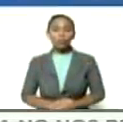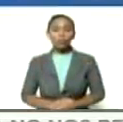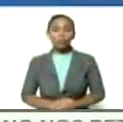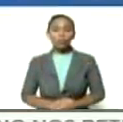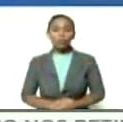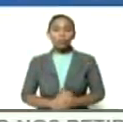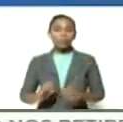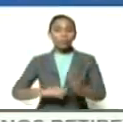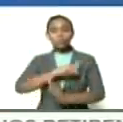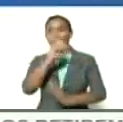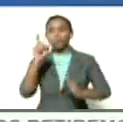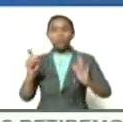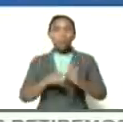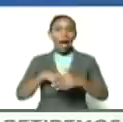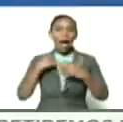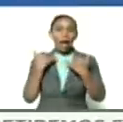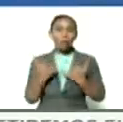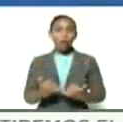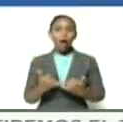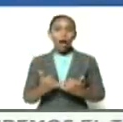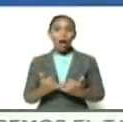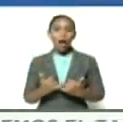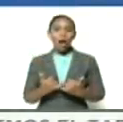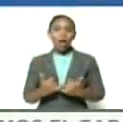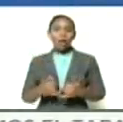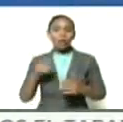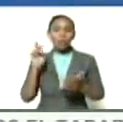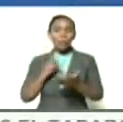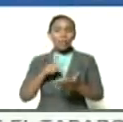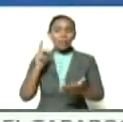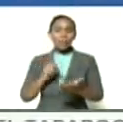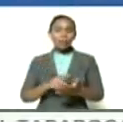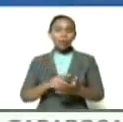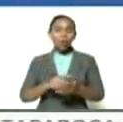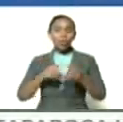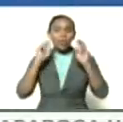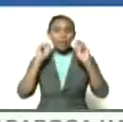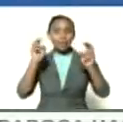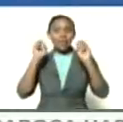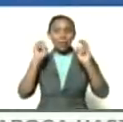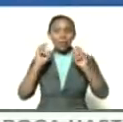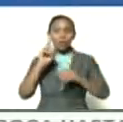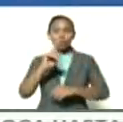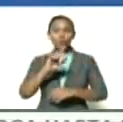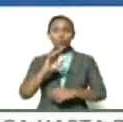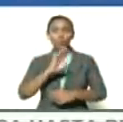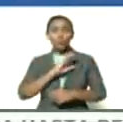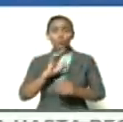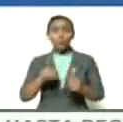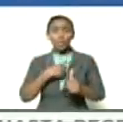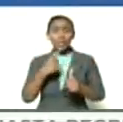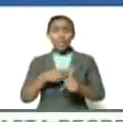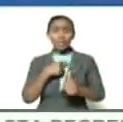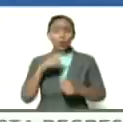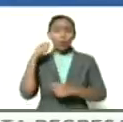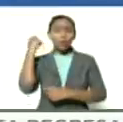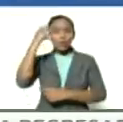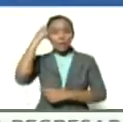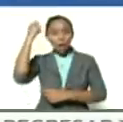plenamente vigente en sus postulados doctrinarios en sus principios en su teoría